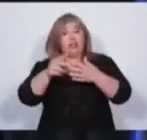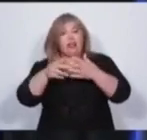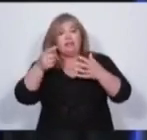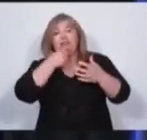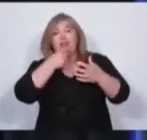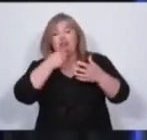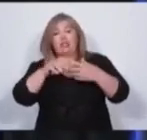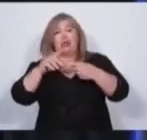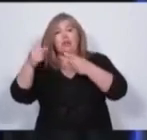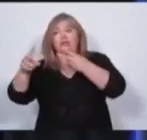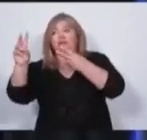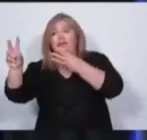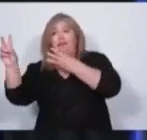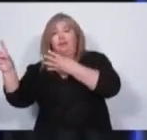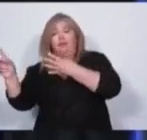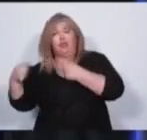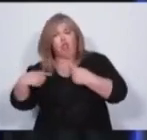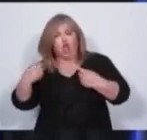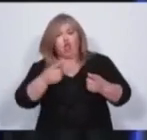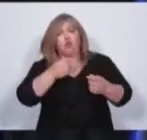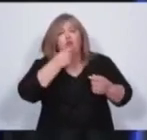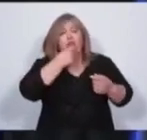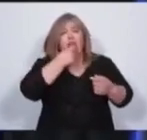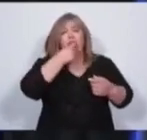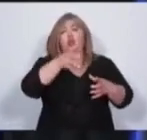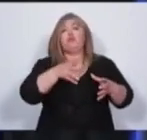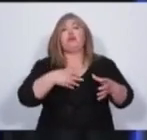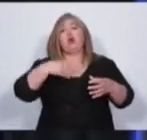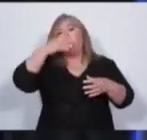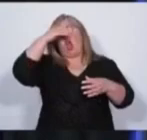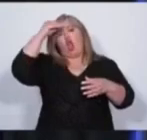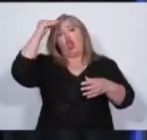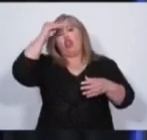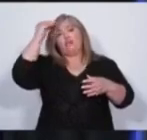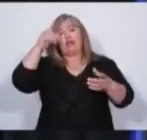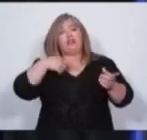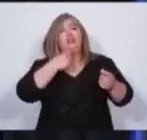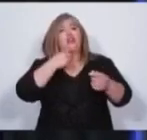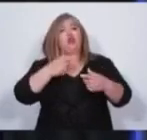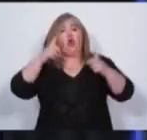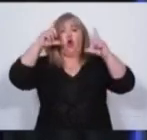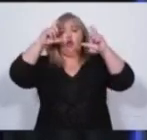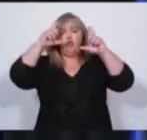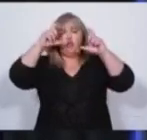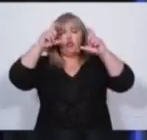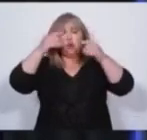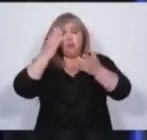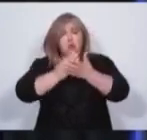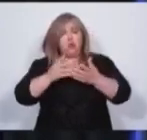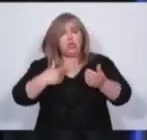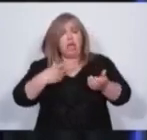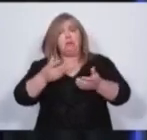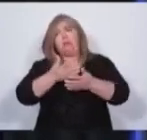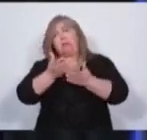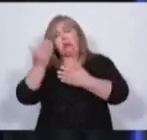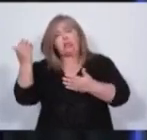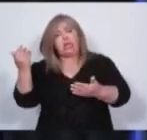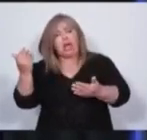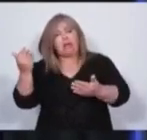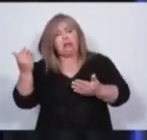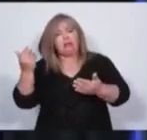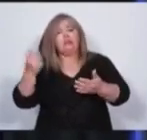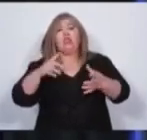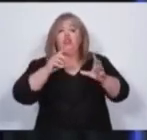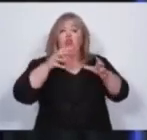confianza a los vecinos y a las vecinas de las CELAS. Se comprometió a eliminar la fotomulta y no lo hizo. Y eso es una caja